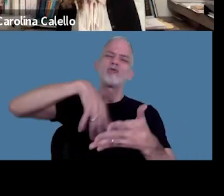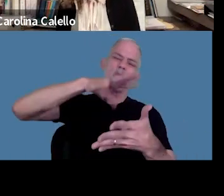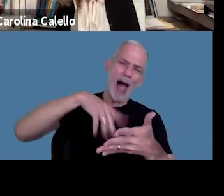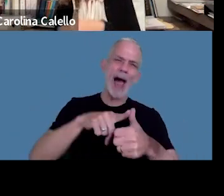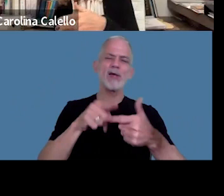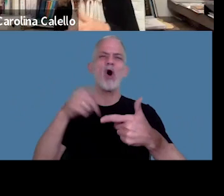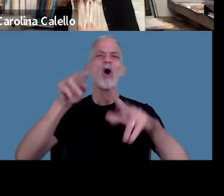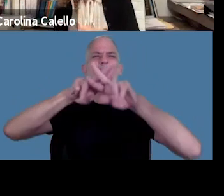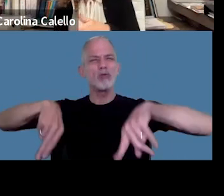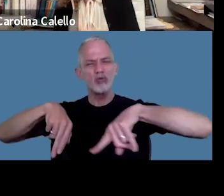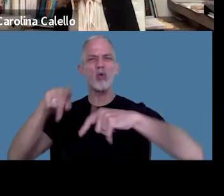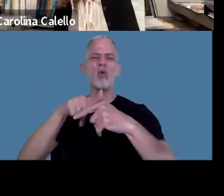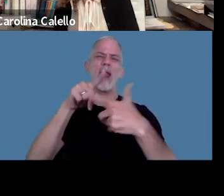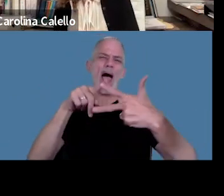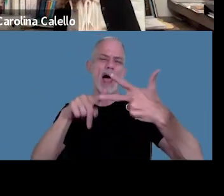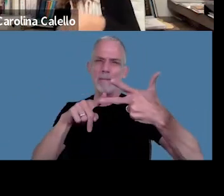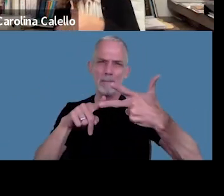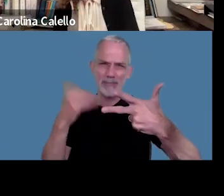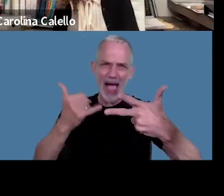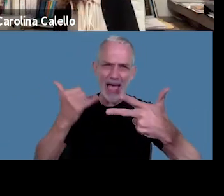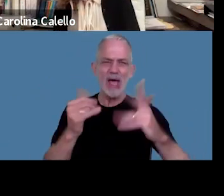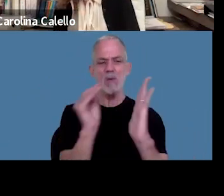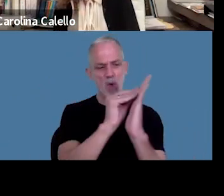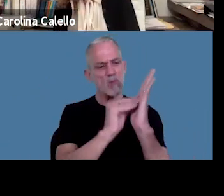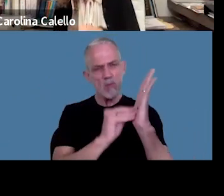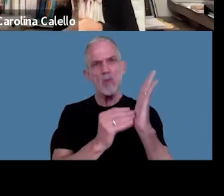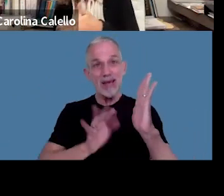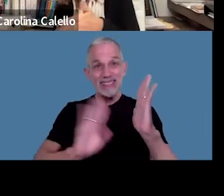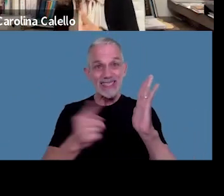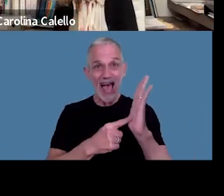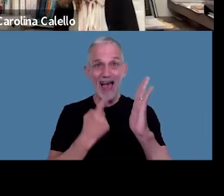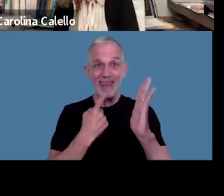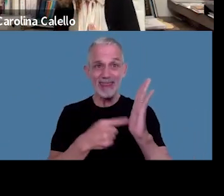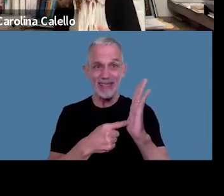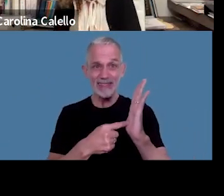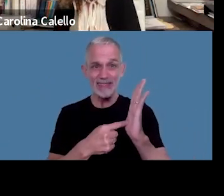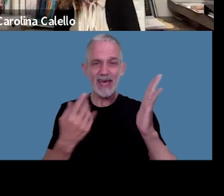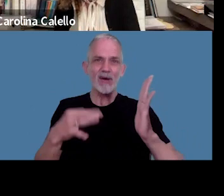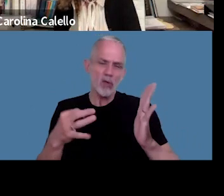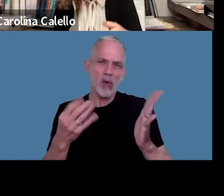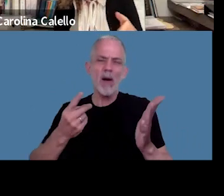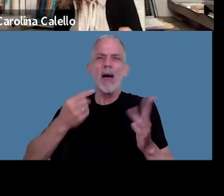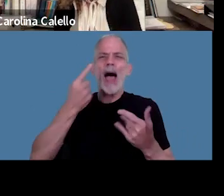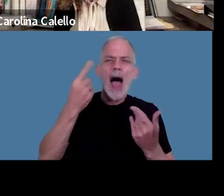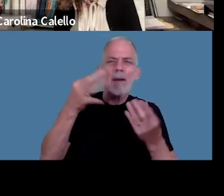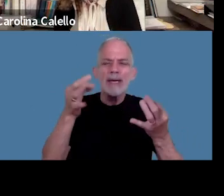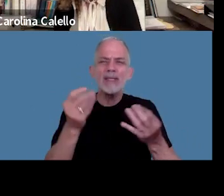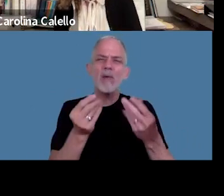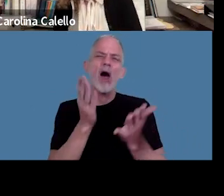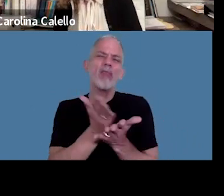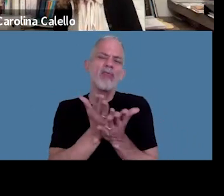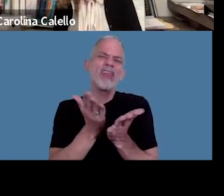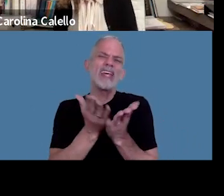clausura donde está específicamente determinado bueno hay que correr vista dar el derecho de defensa